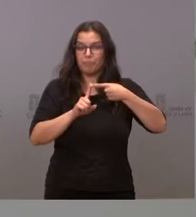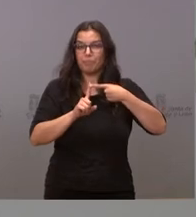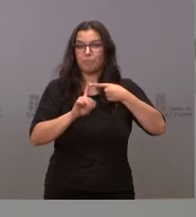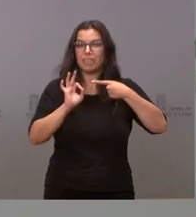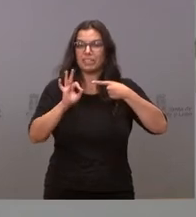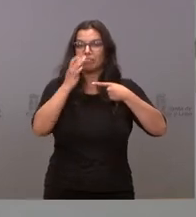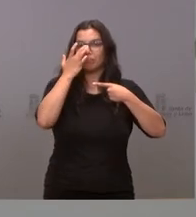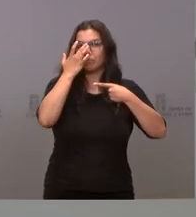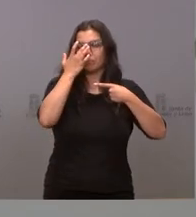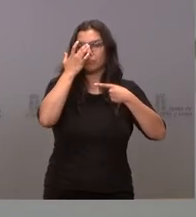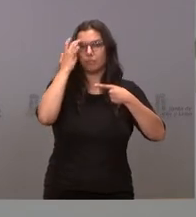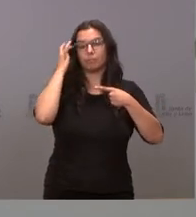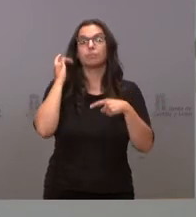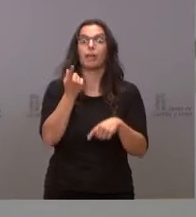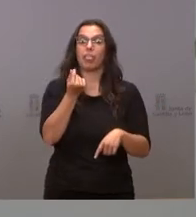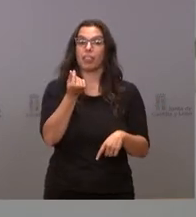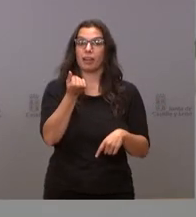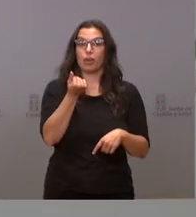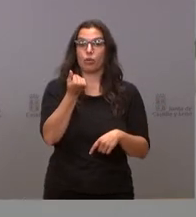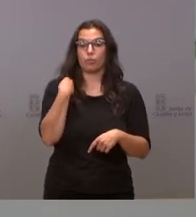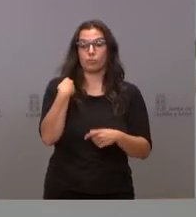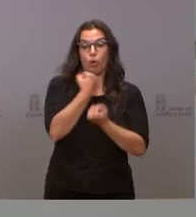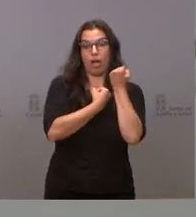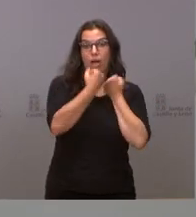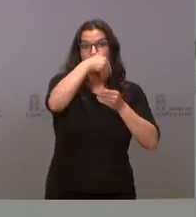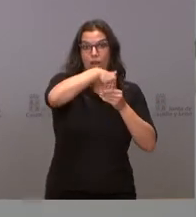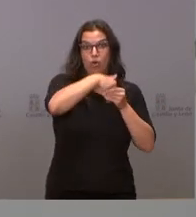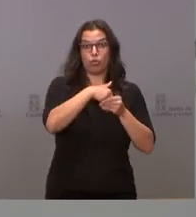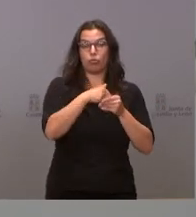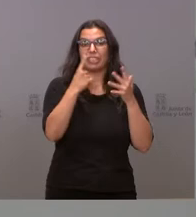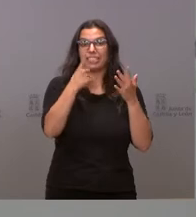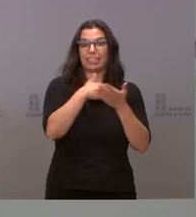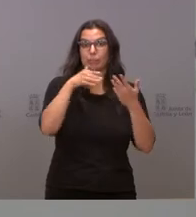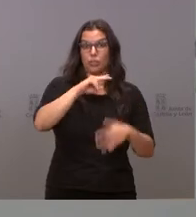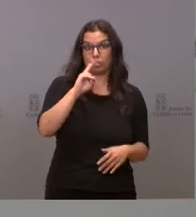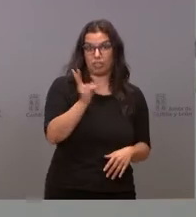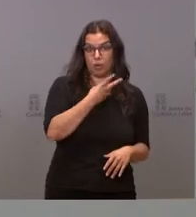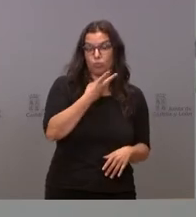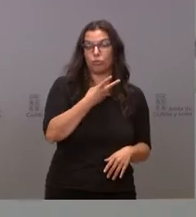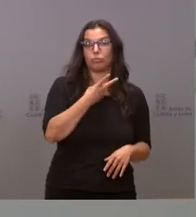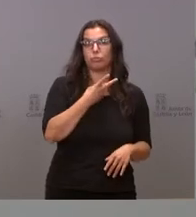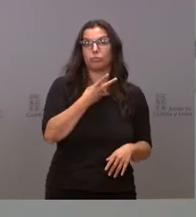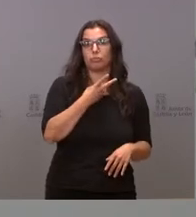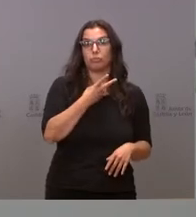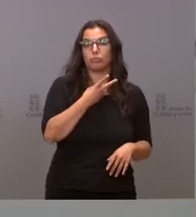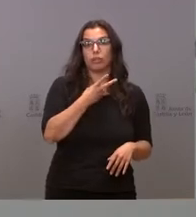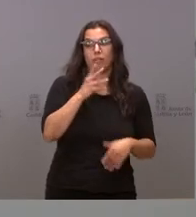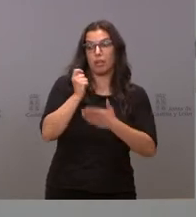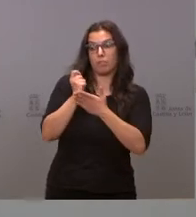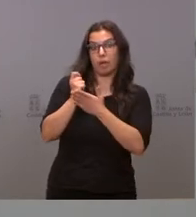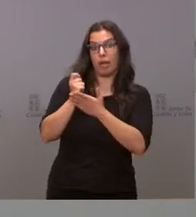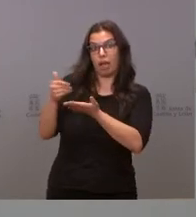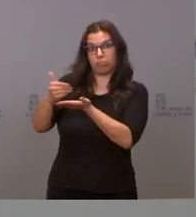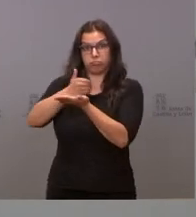es que el dinero del ahorro fiscal, esos seis millones de euros que se quedan a disposición de las